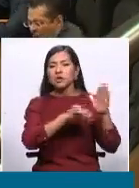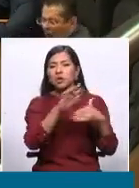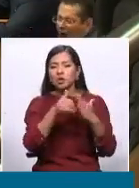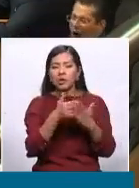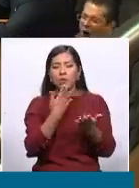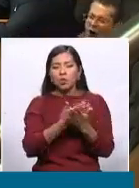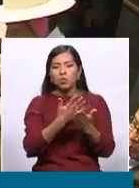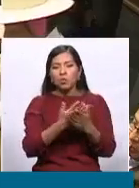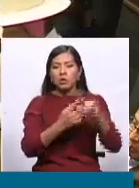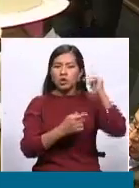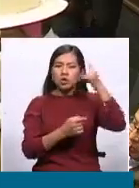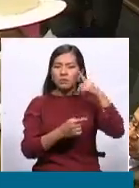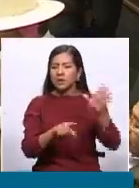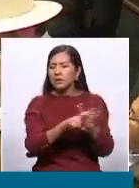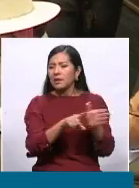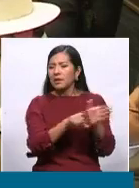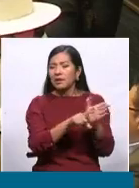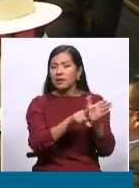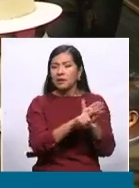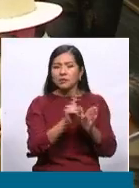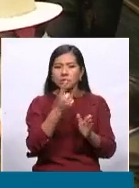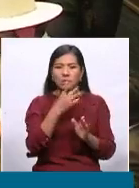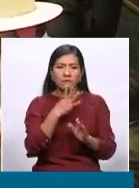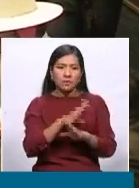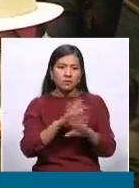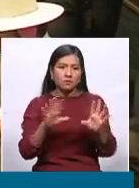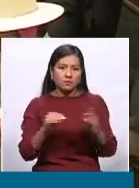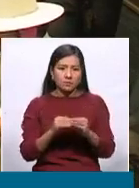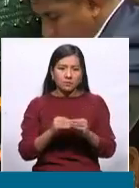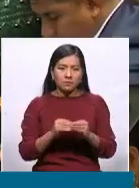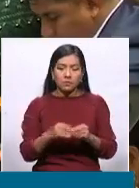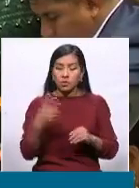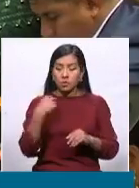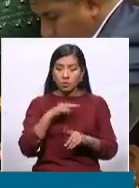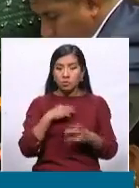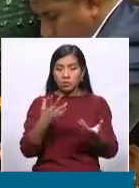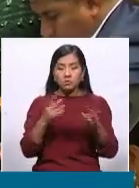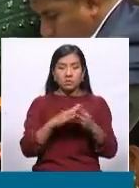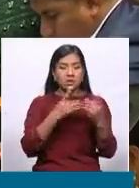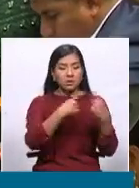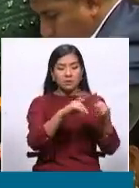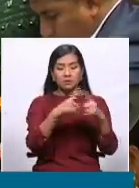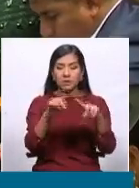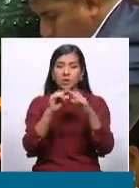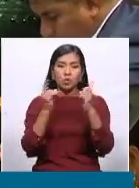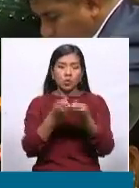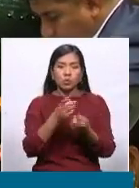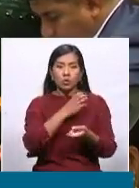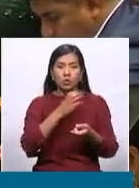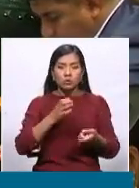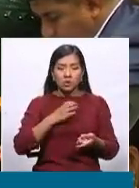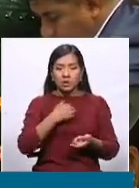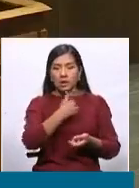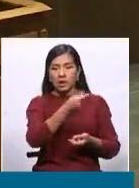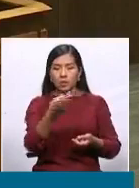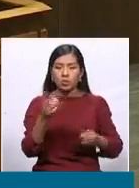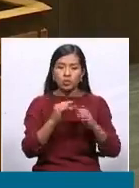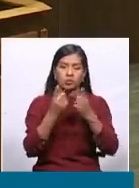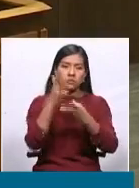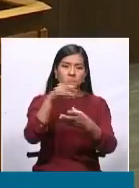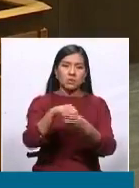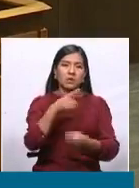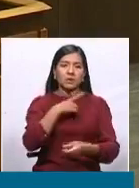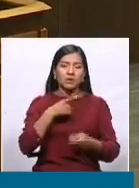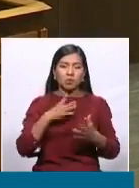propuestas que nosotros hemos emanado desde la comisión y bueno desde otras comisiones de la de la de la Cámara de Diputados